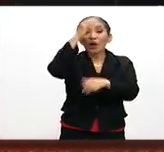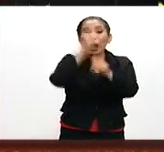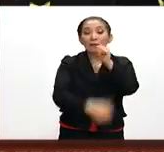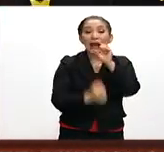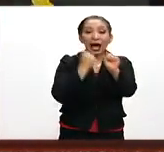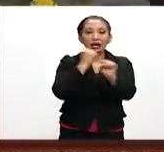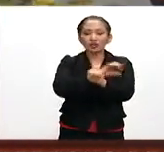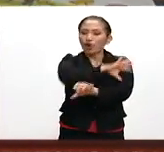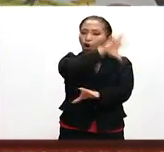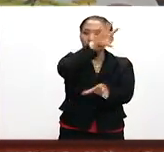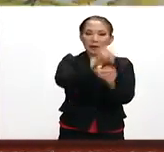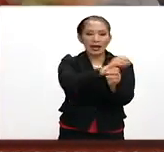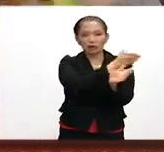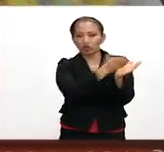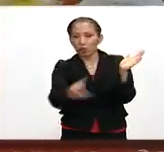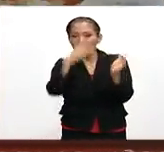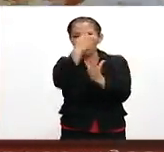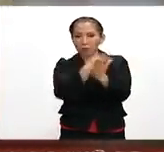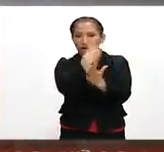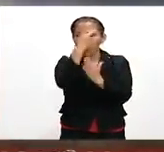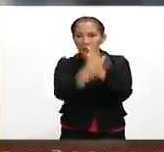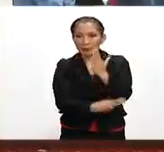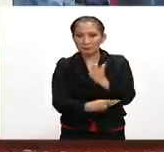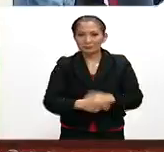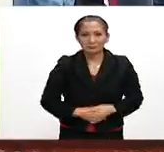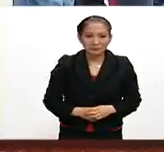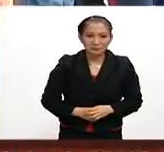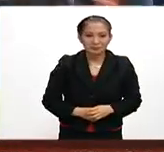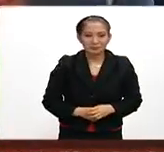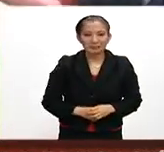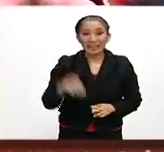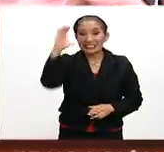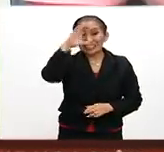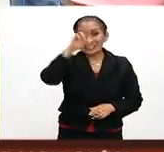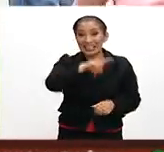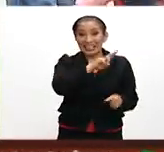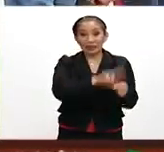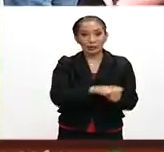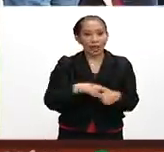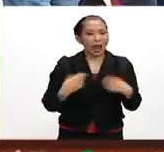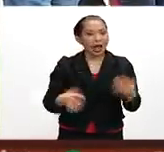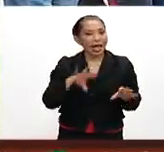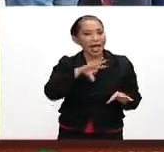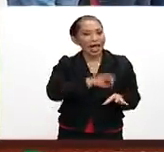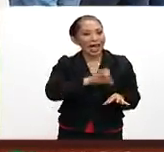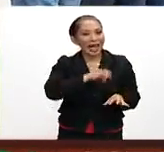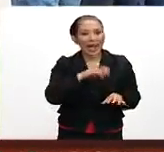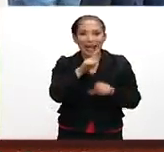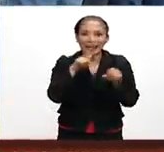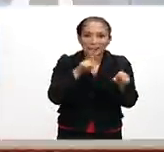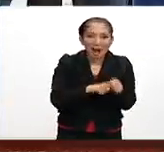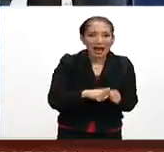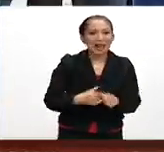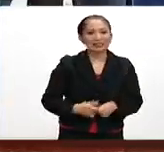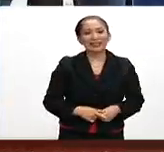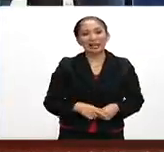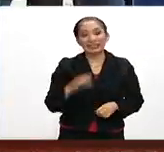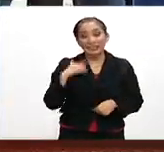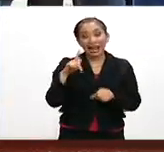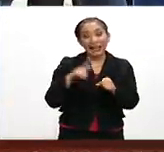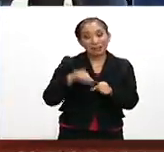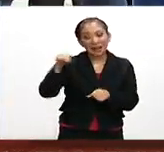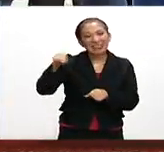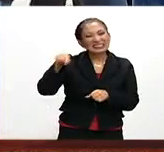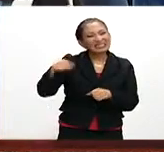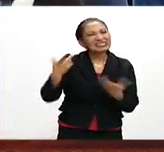el año debe cubrir todo el plan de estudios. Las ciencias naturales sobre los animales. Los animales